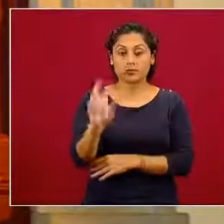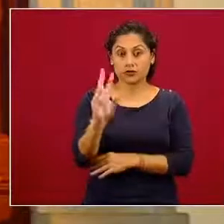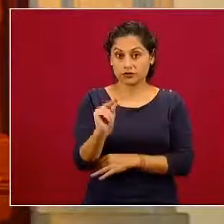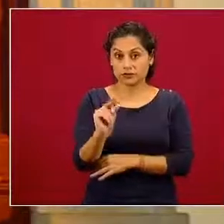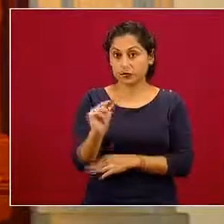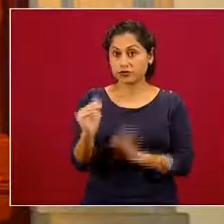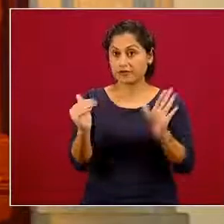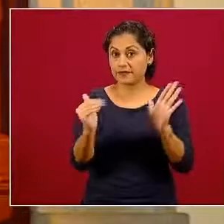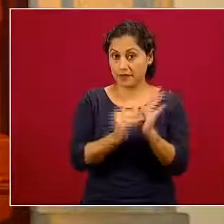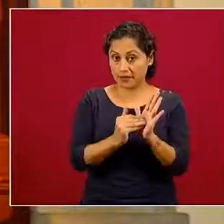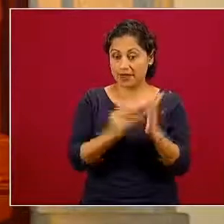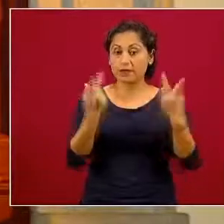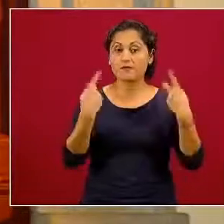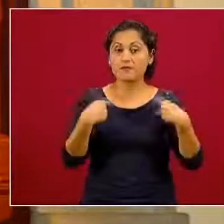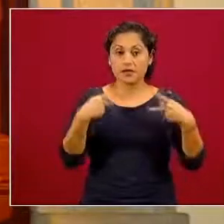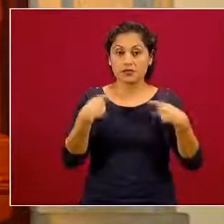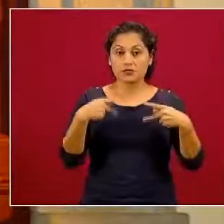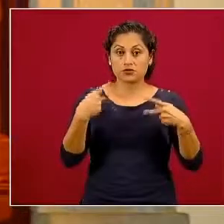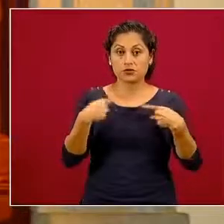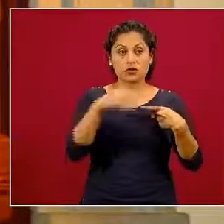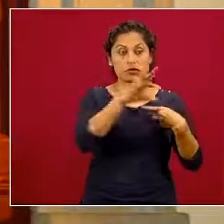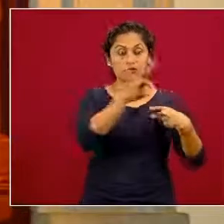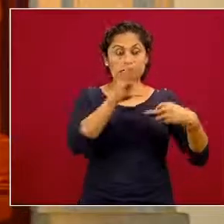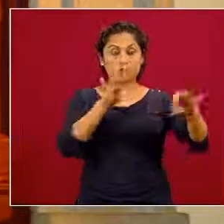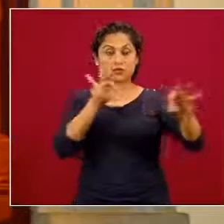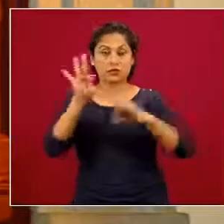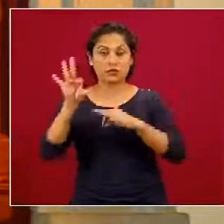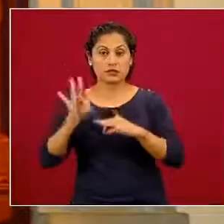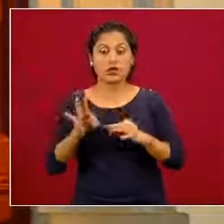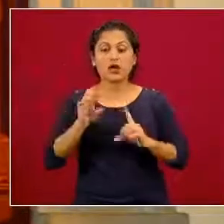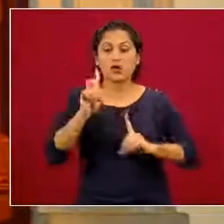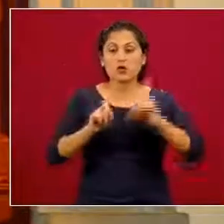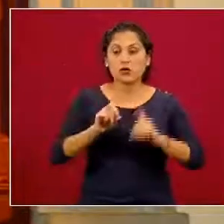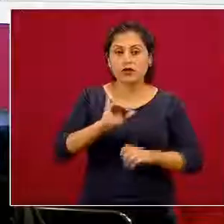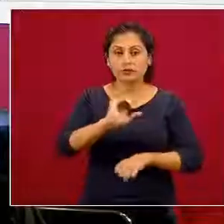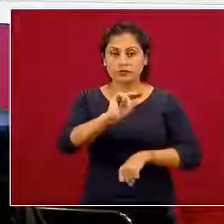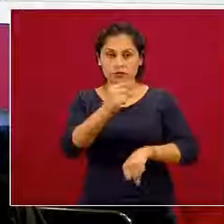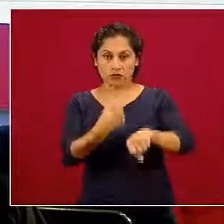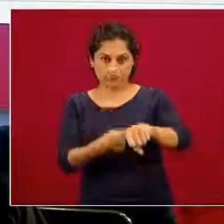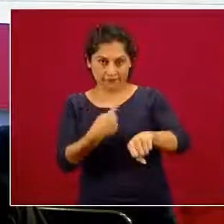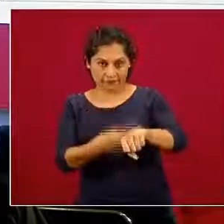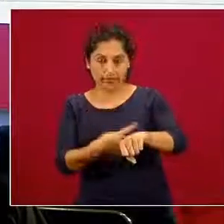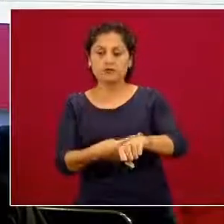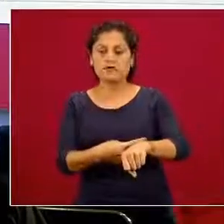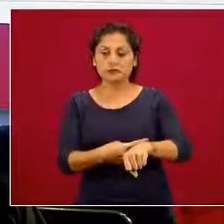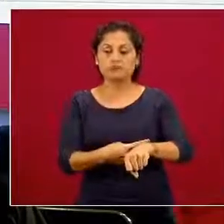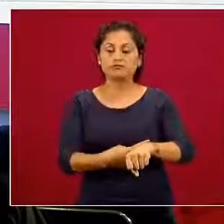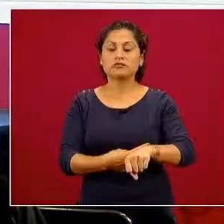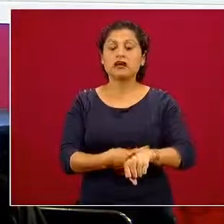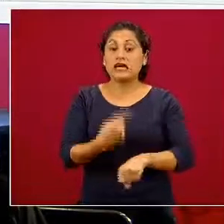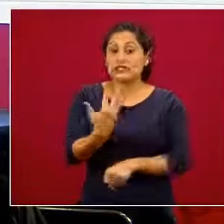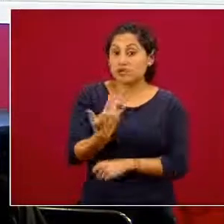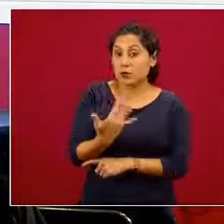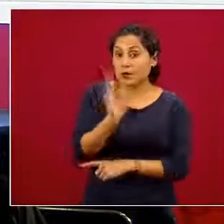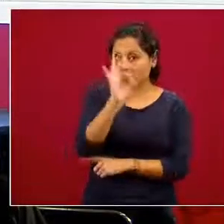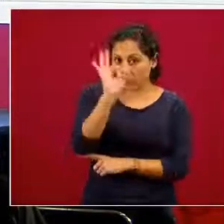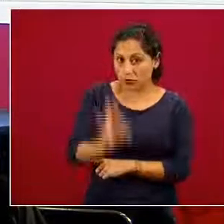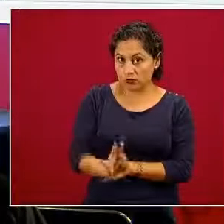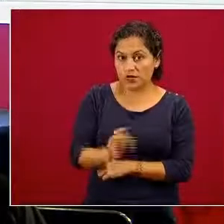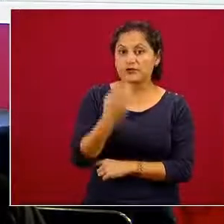las personas que han sido clasificadas como casos sospechosos. El 50% de ellas ha dado un resultado